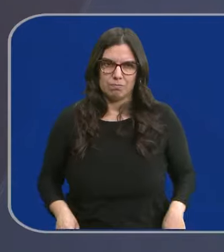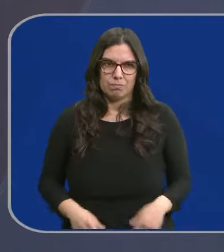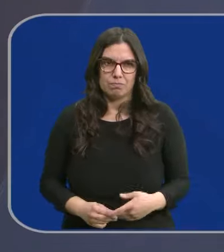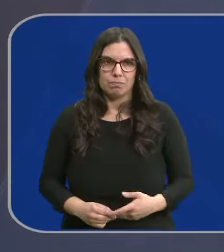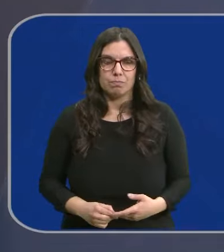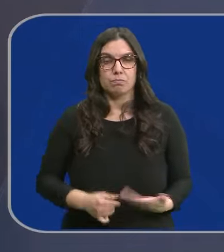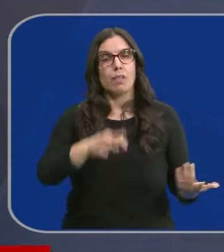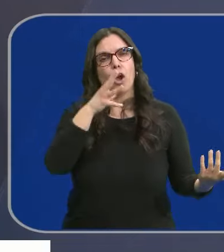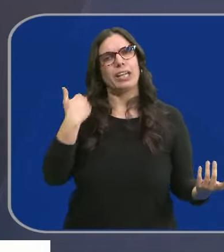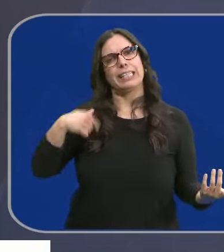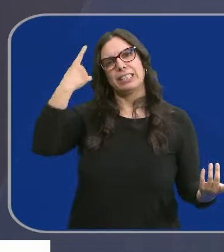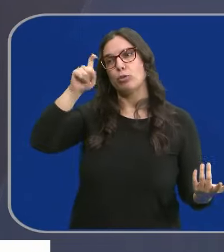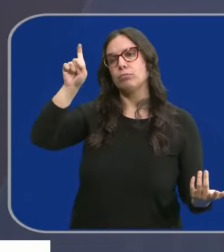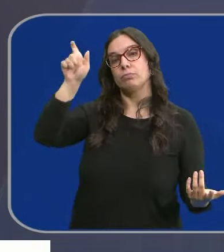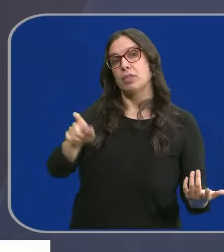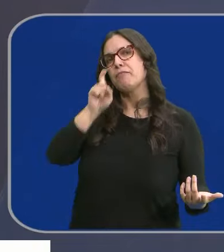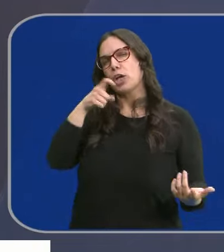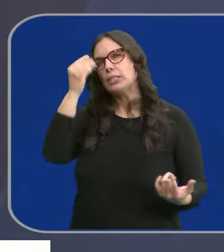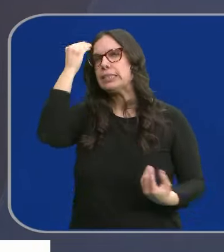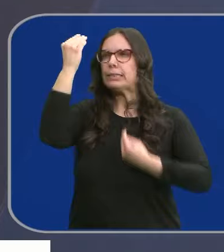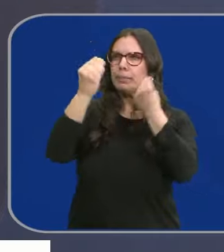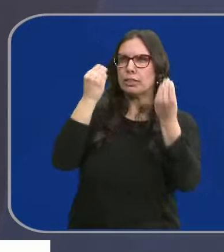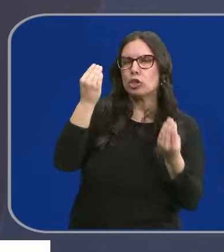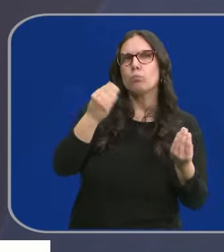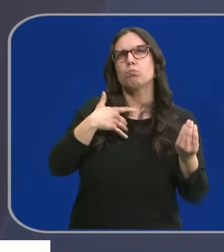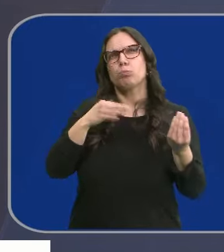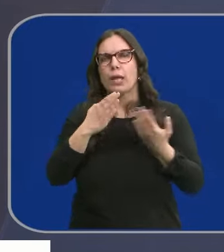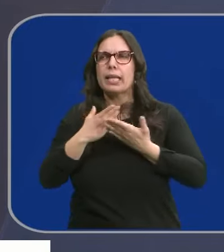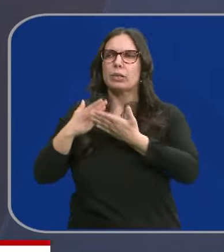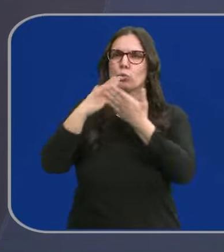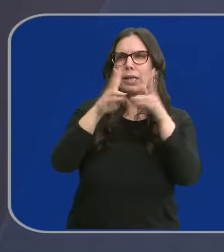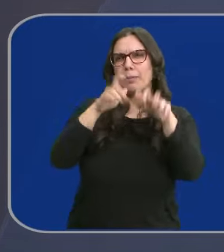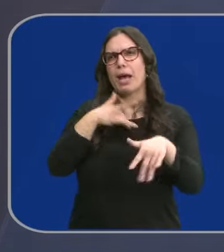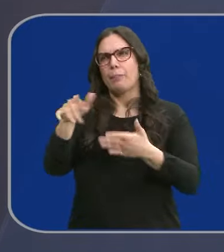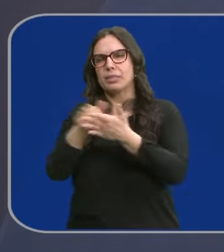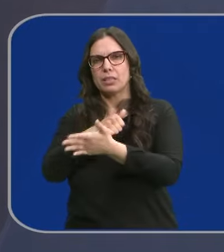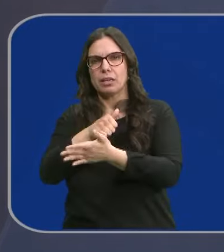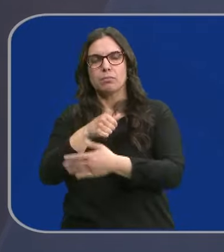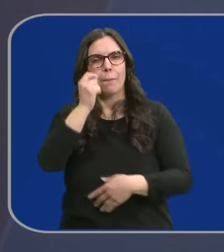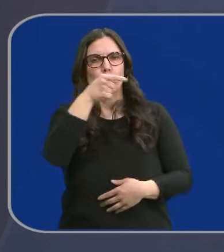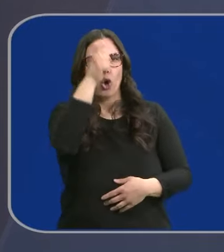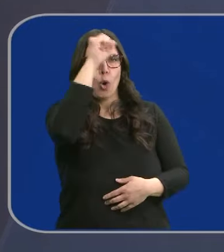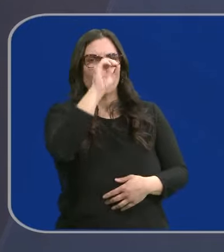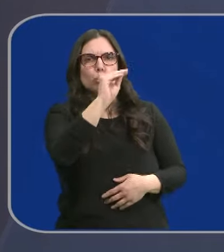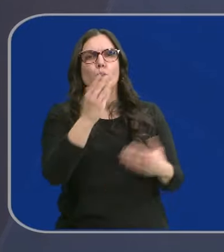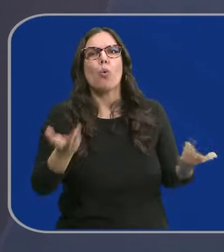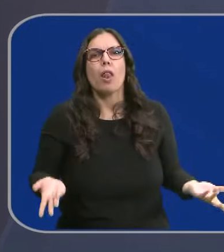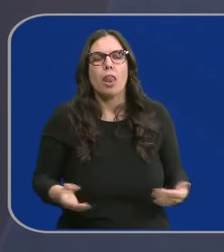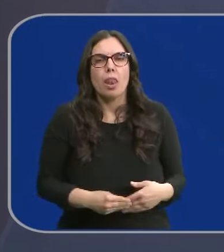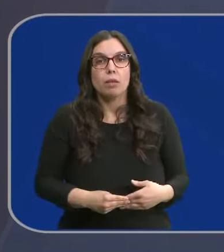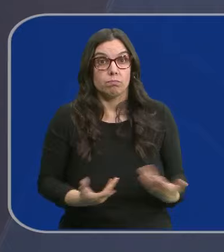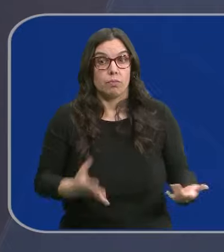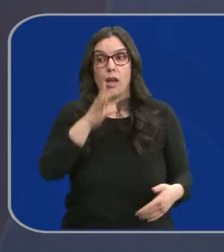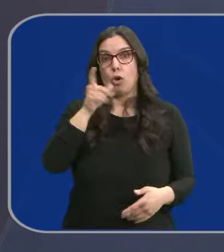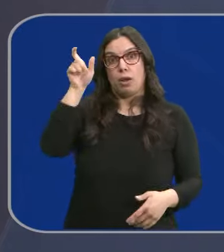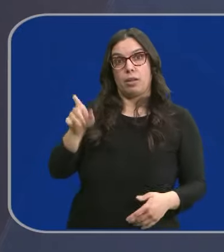Ahora que sabemos que Feijó sopesó, barajó, estudió la amnistía, ¿qué opina Mañueco? Ahora que